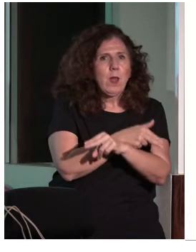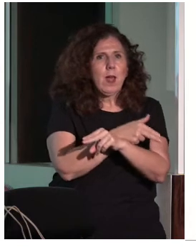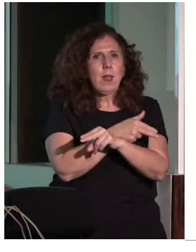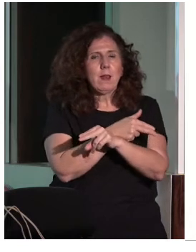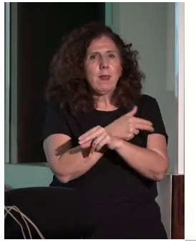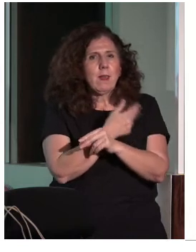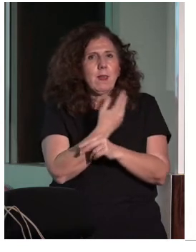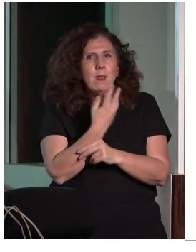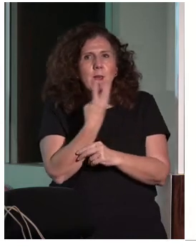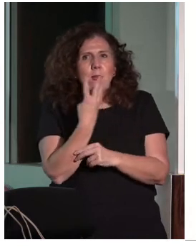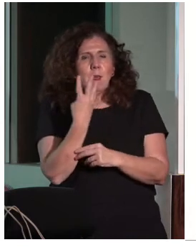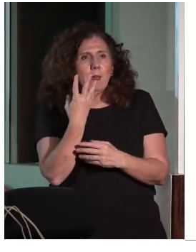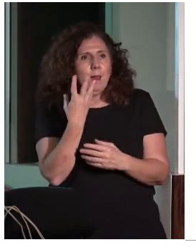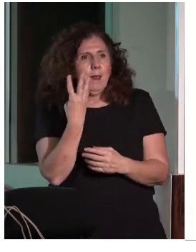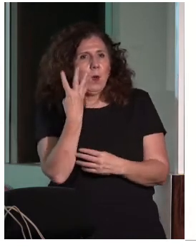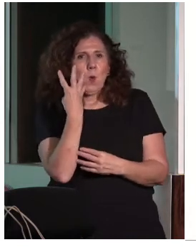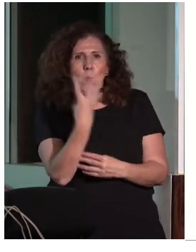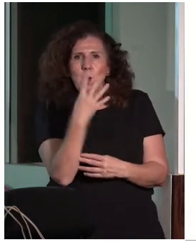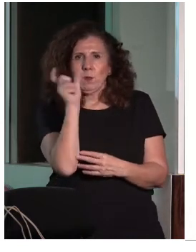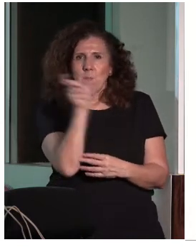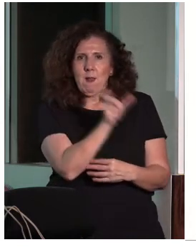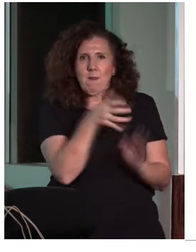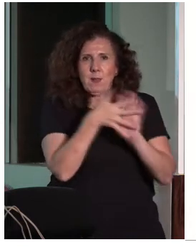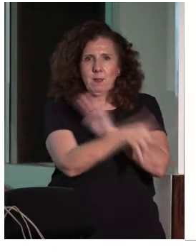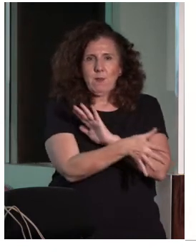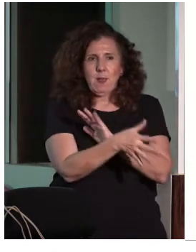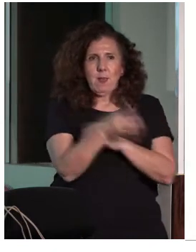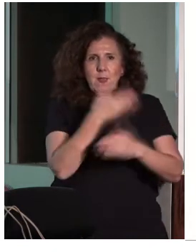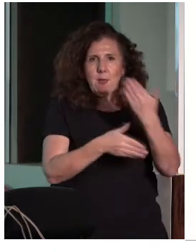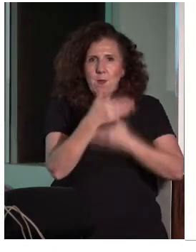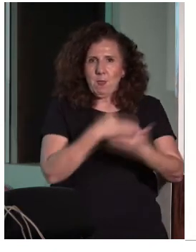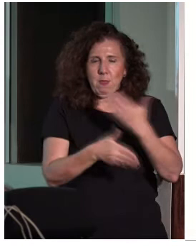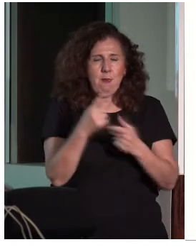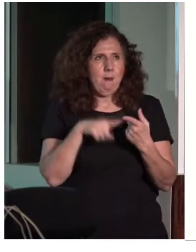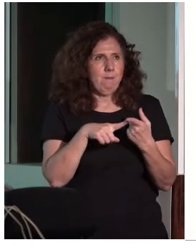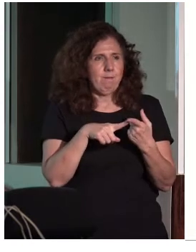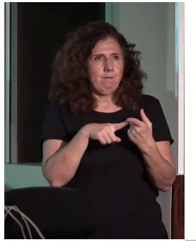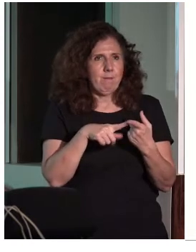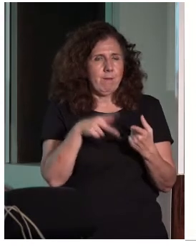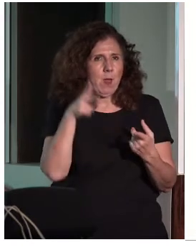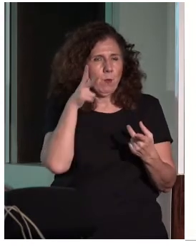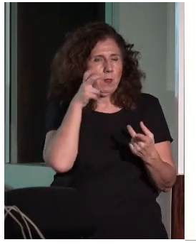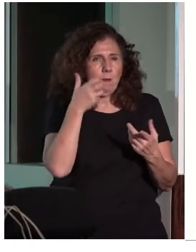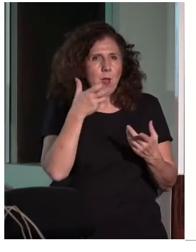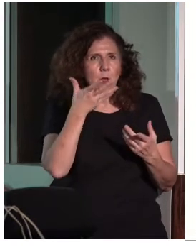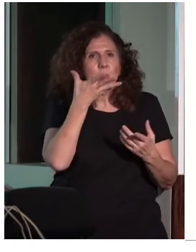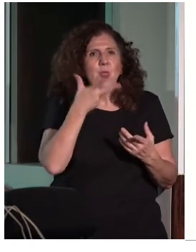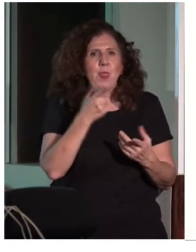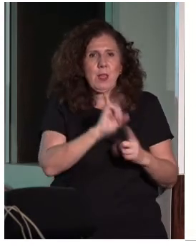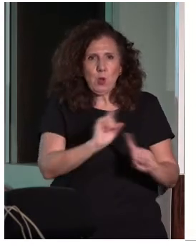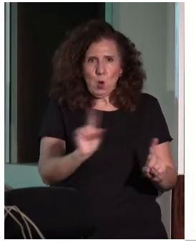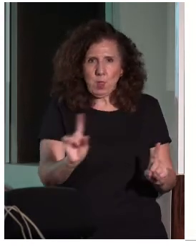identifican mucho a la discapacidad auditiva. En cuanto al desconocimiento, pues, queremos que